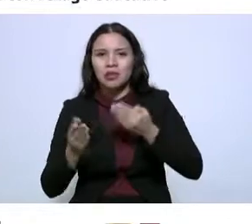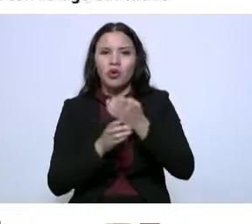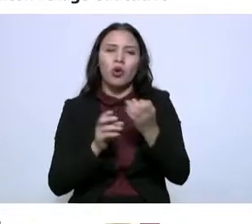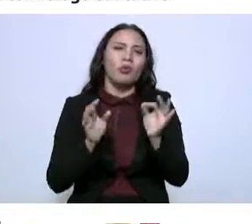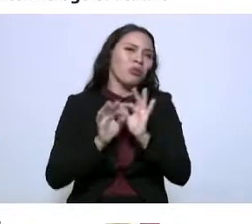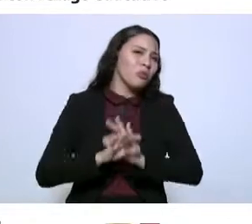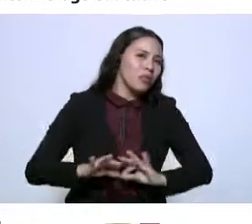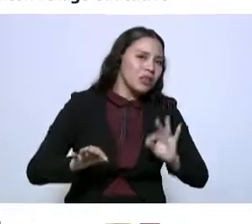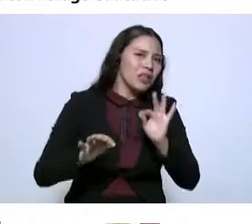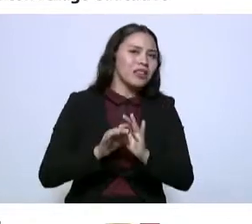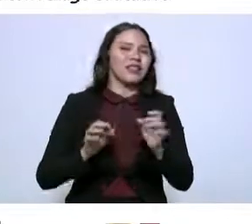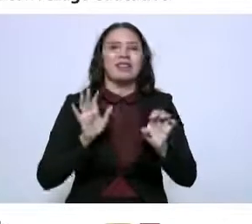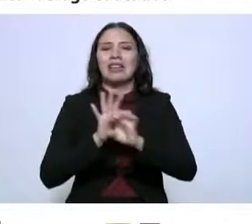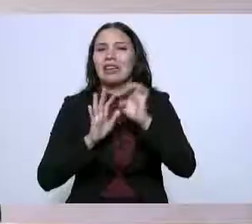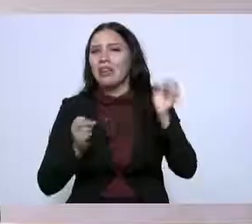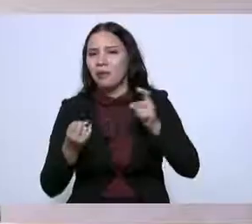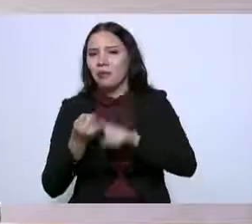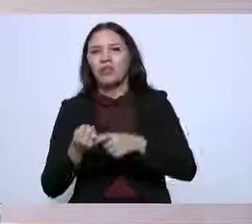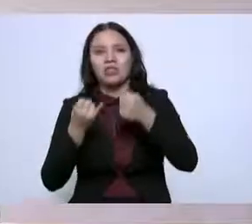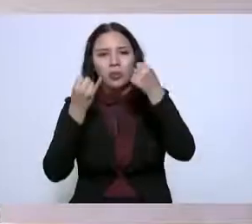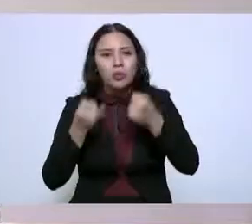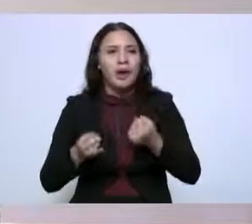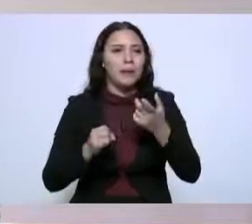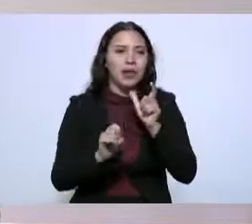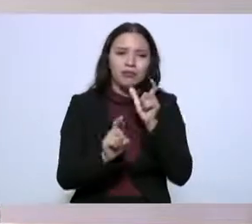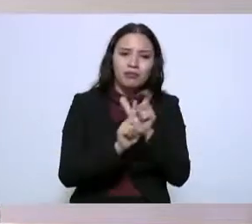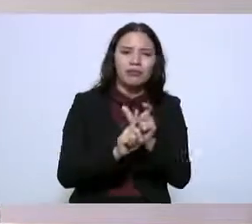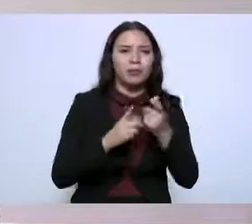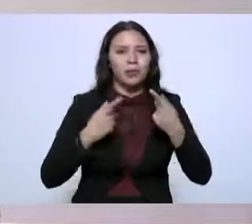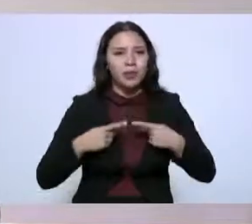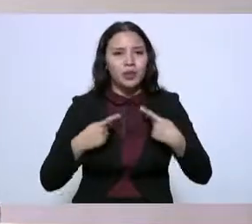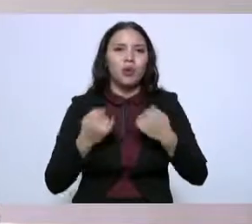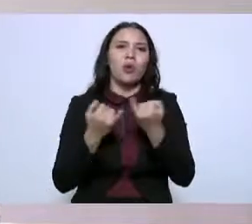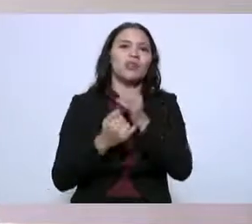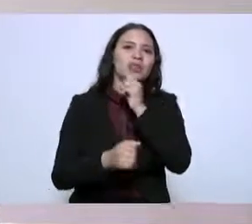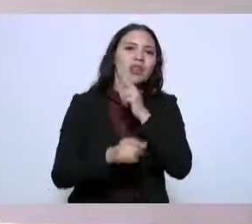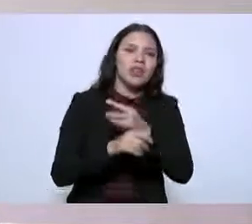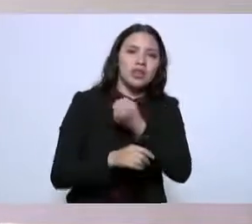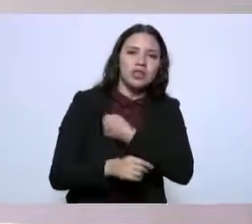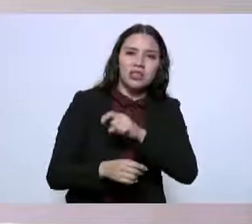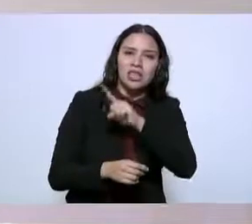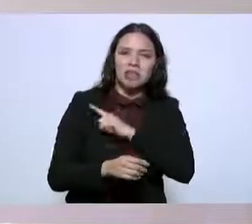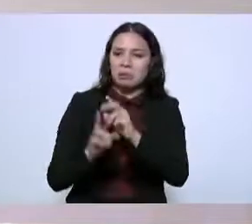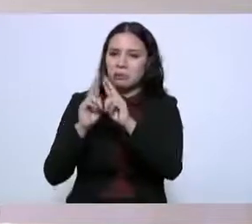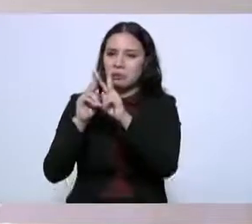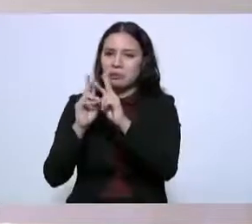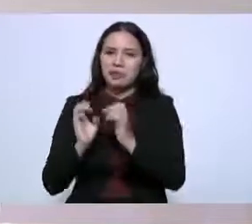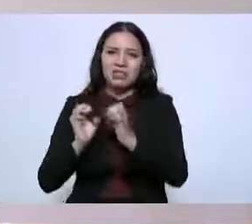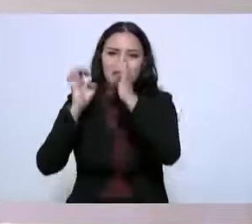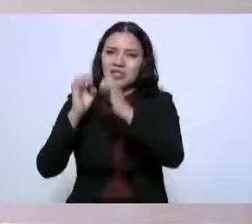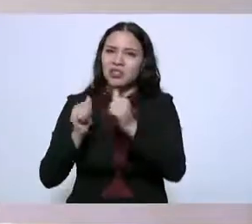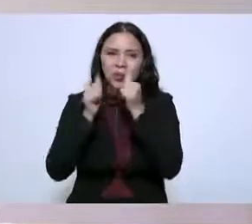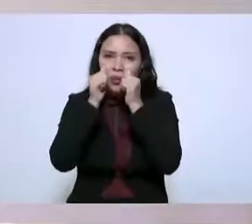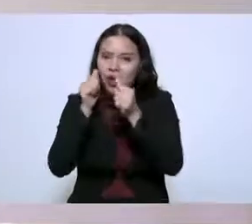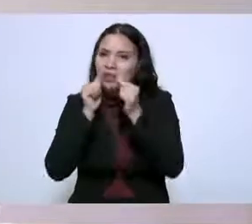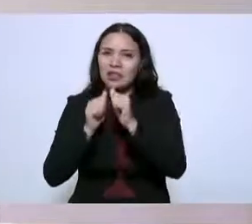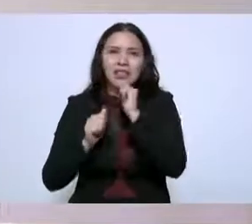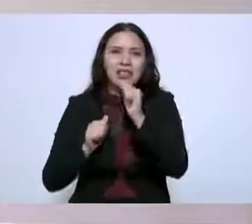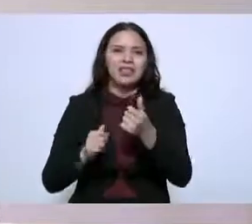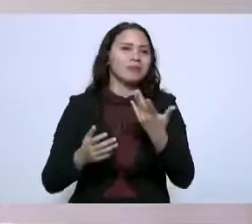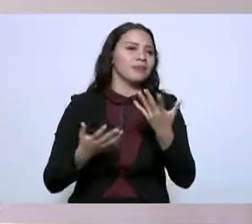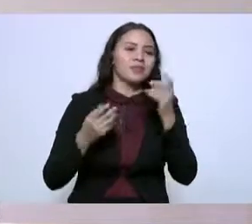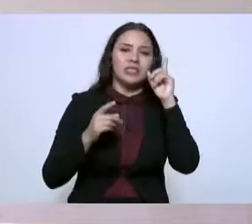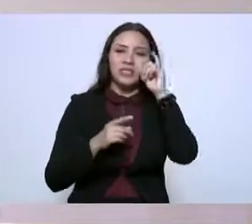prioritarios como la seguridad pública y en salud, denostando principalmente la pérdida de